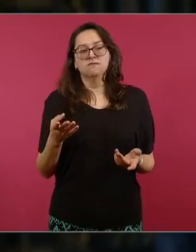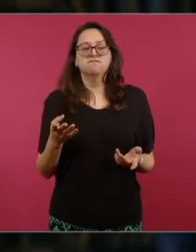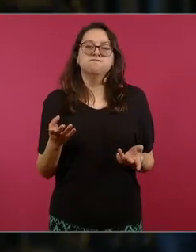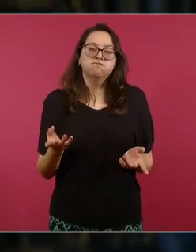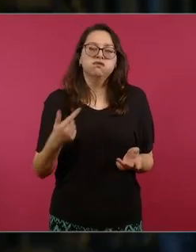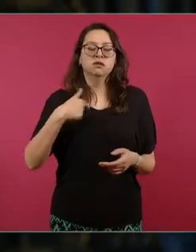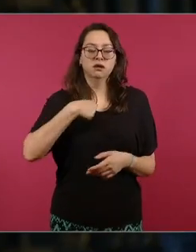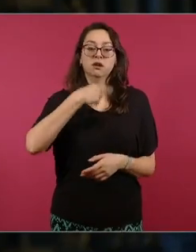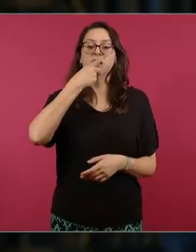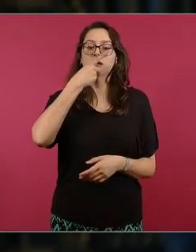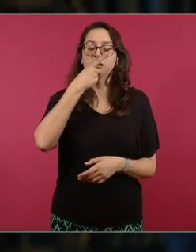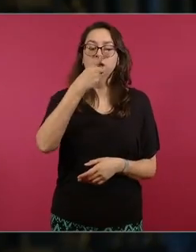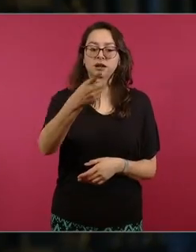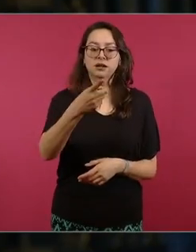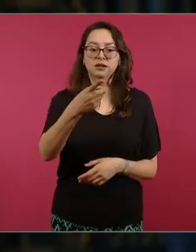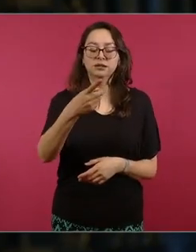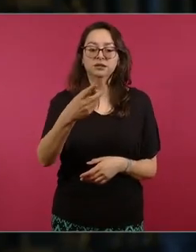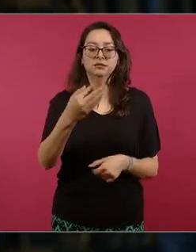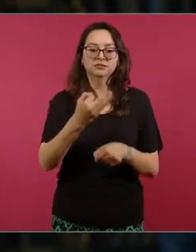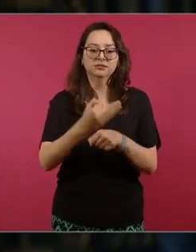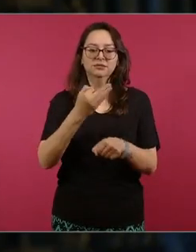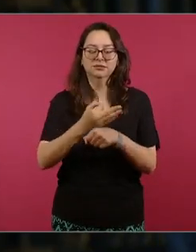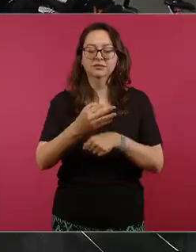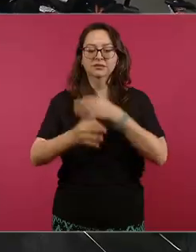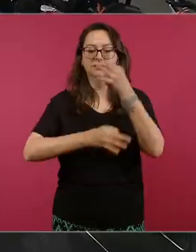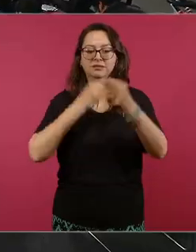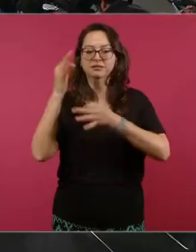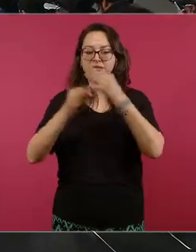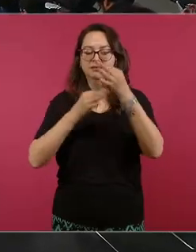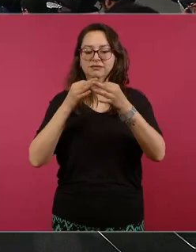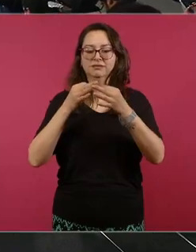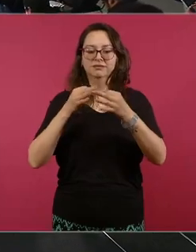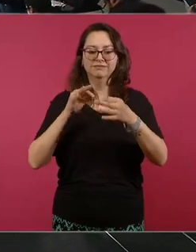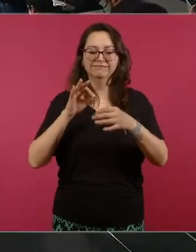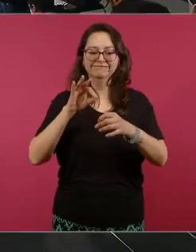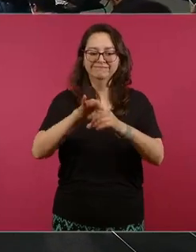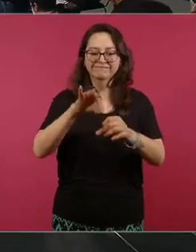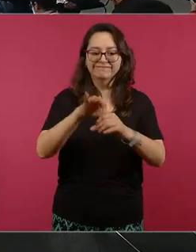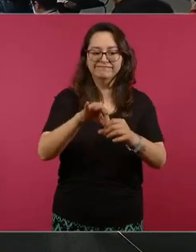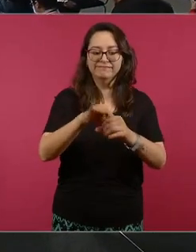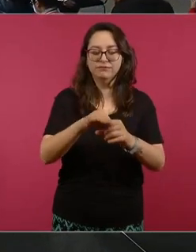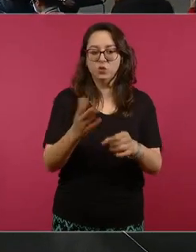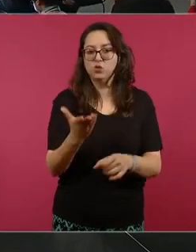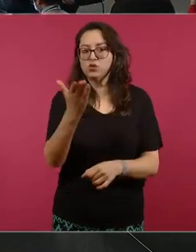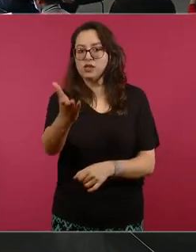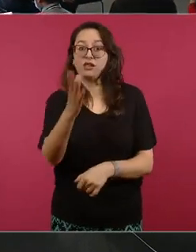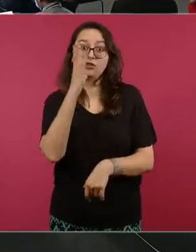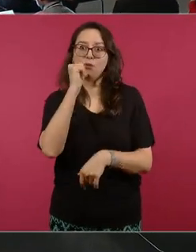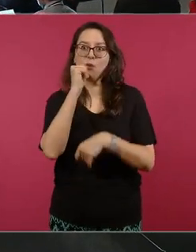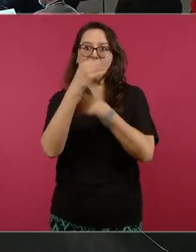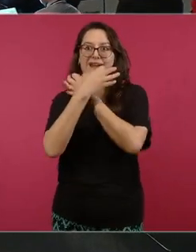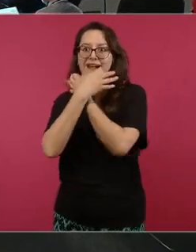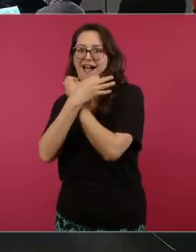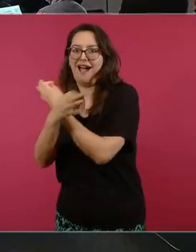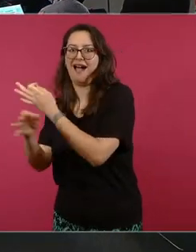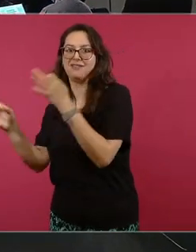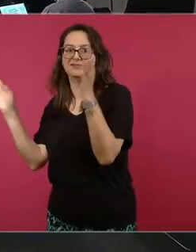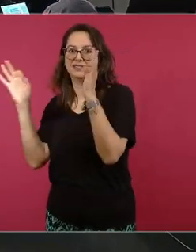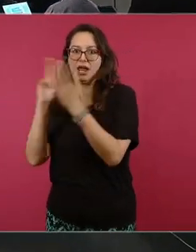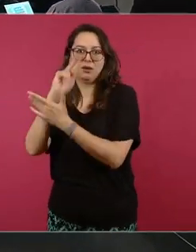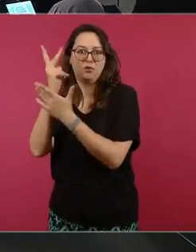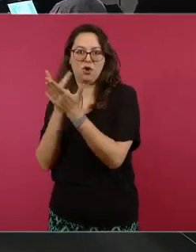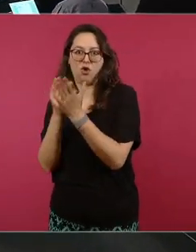porque sé que por efectos de la veda incluso pues es difícil que usted haga este tipo de manifestaciones el